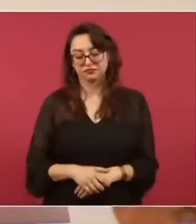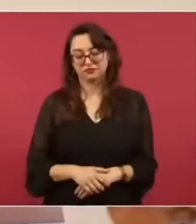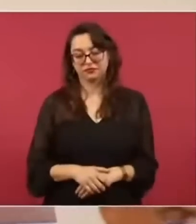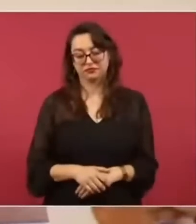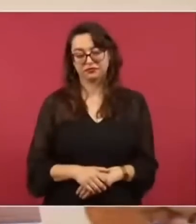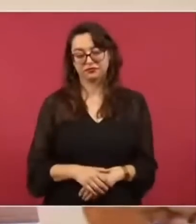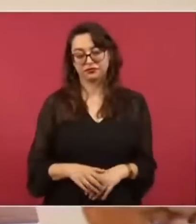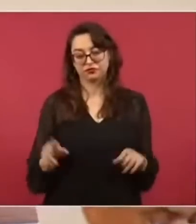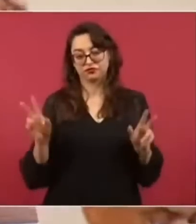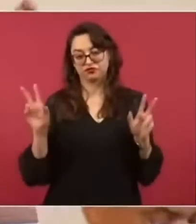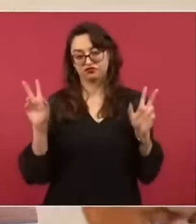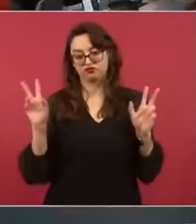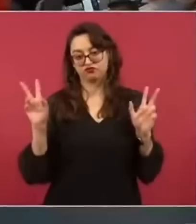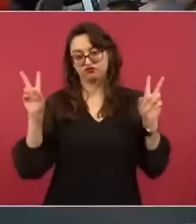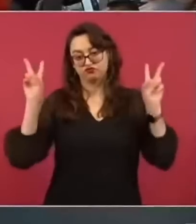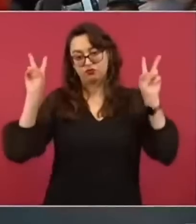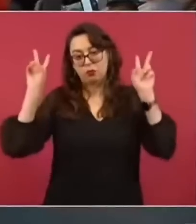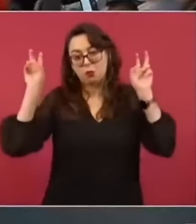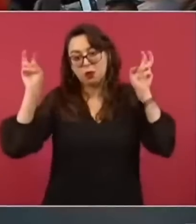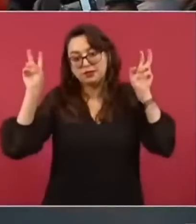llevaban sensores